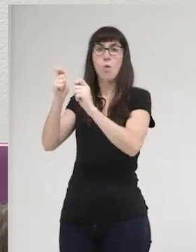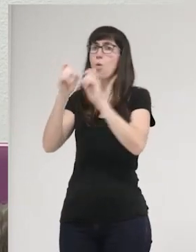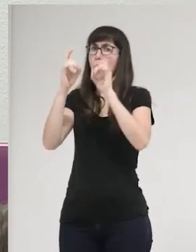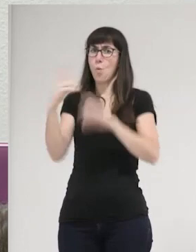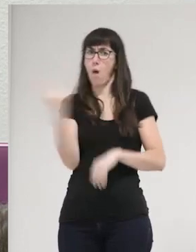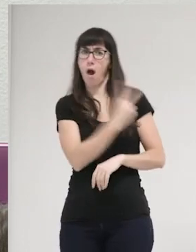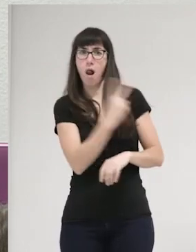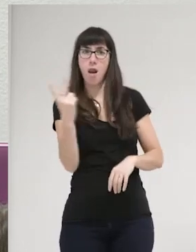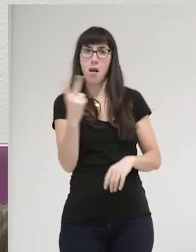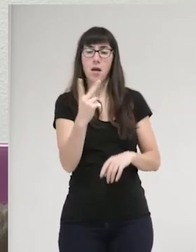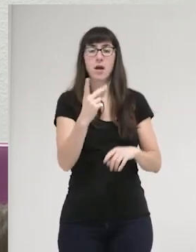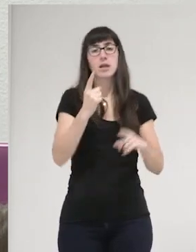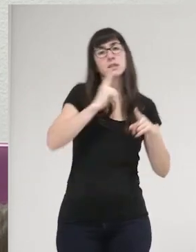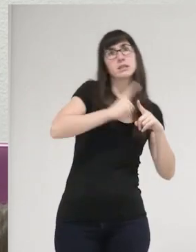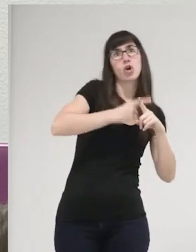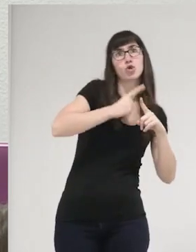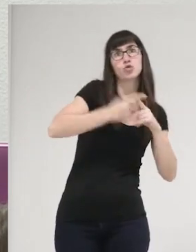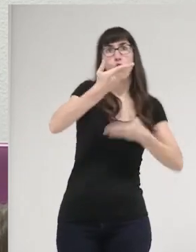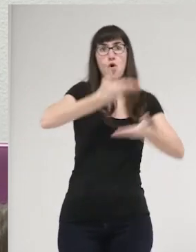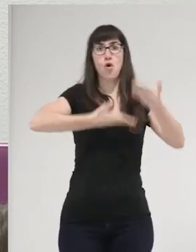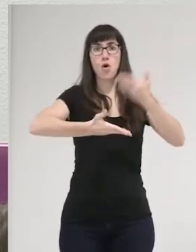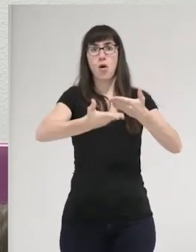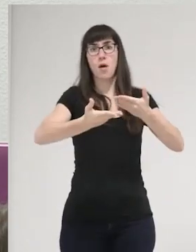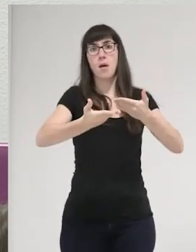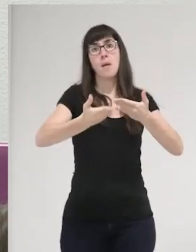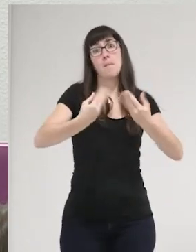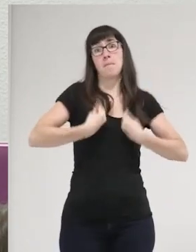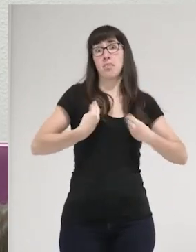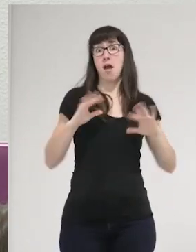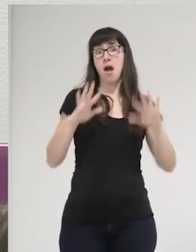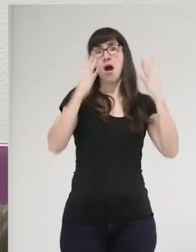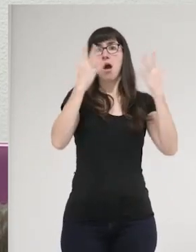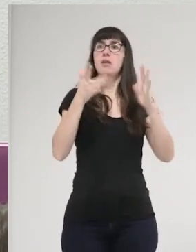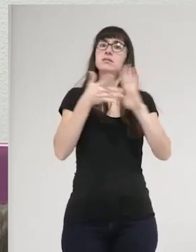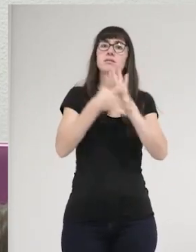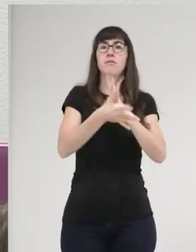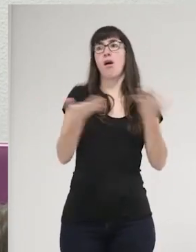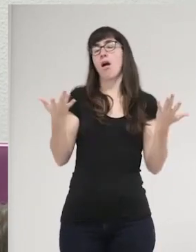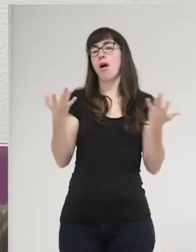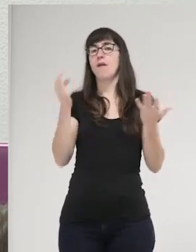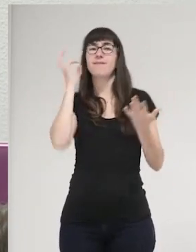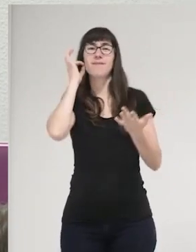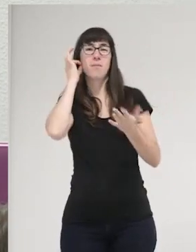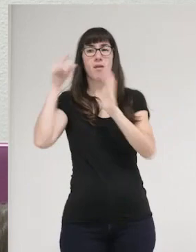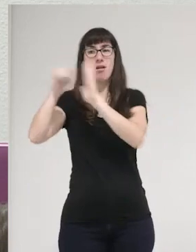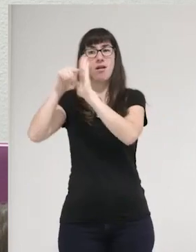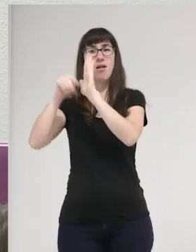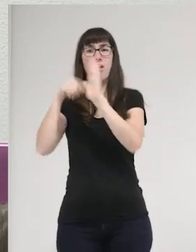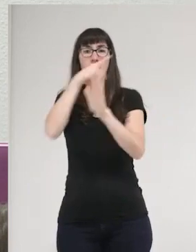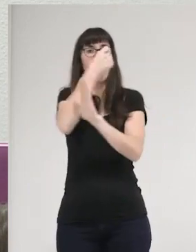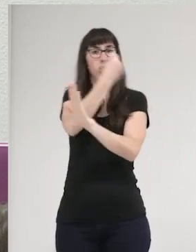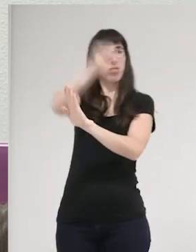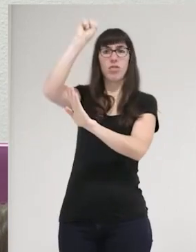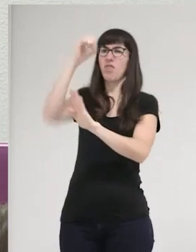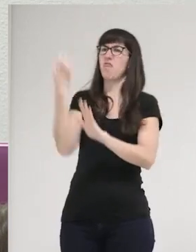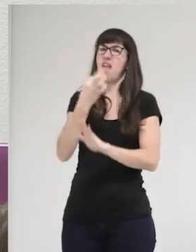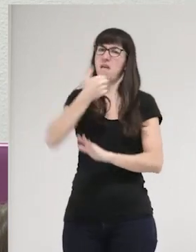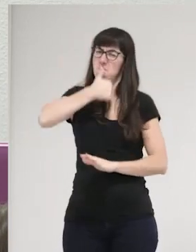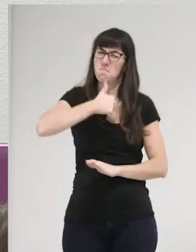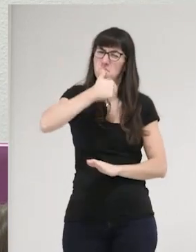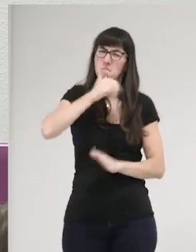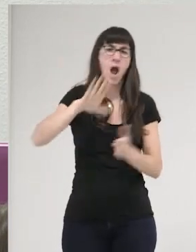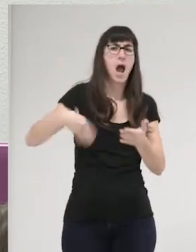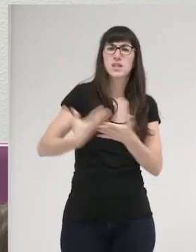sexo por vida, parece que de alguna forma te estás saltando la normativa clásica de la feminidad que diría que te tienes que resistir hasta morir, ¿no?